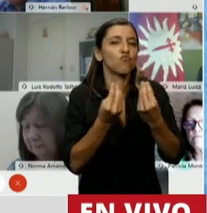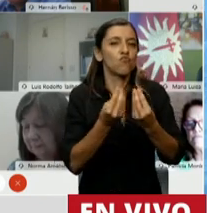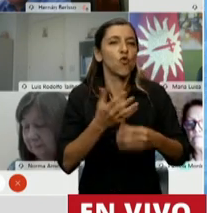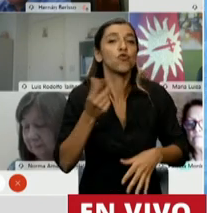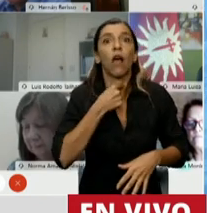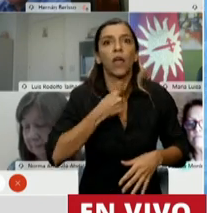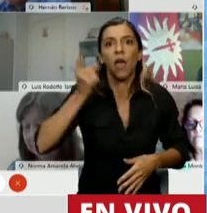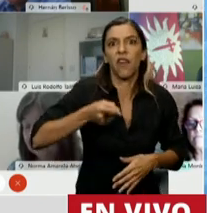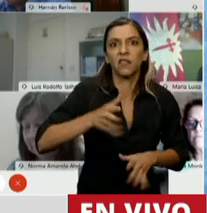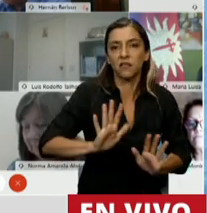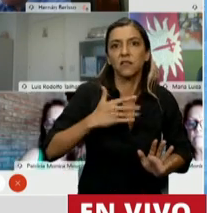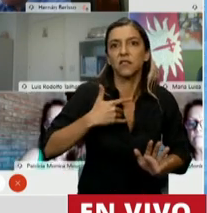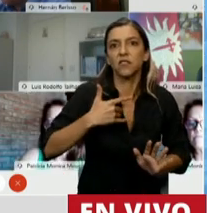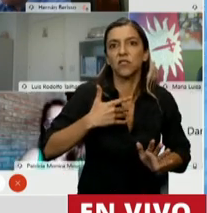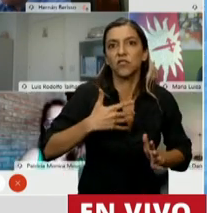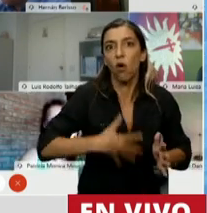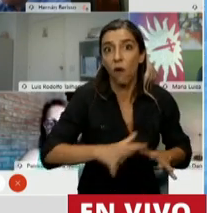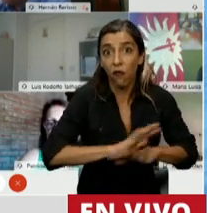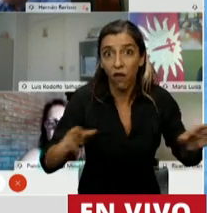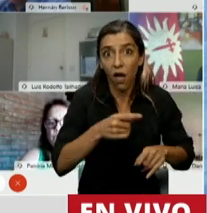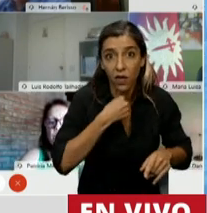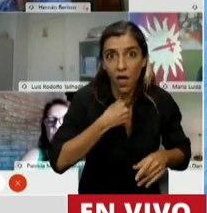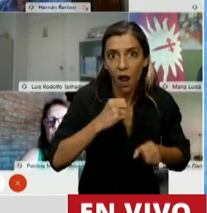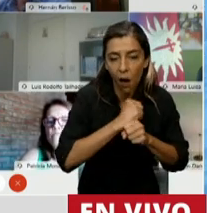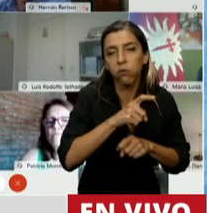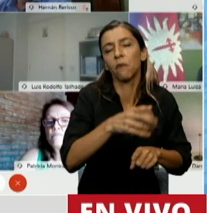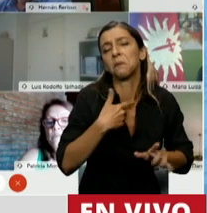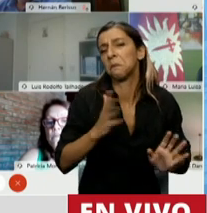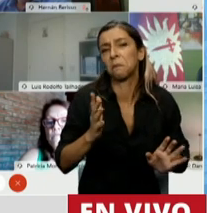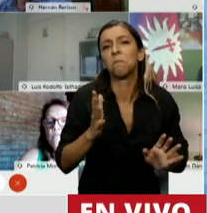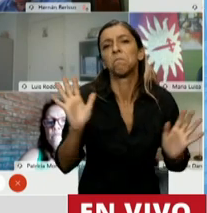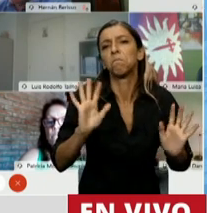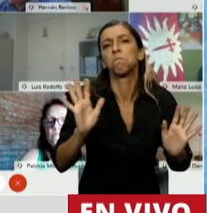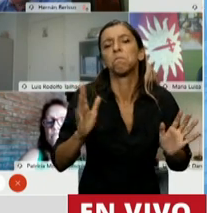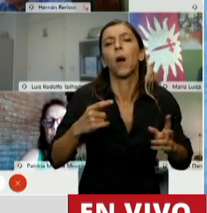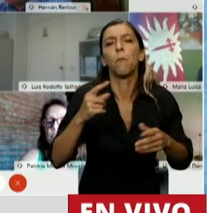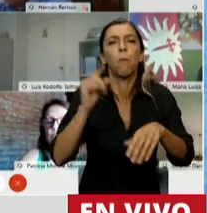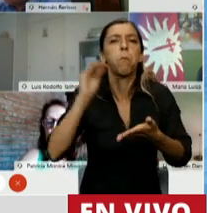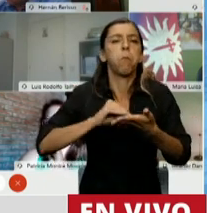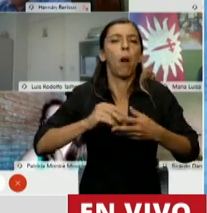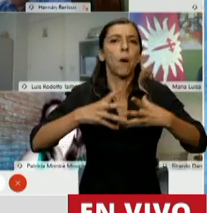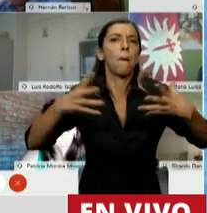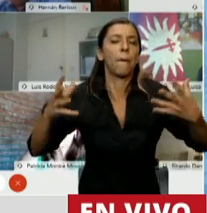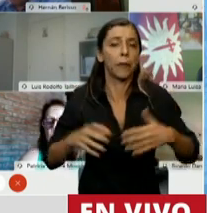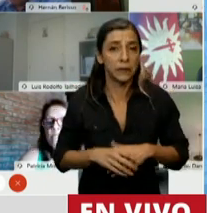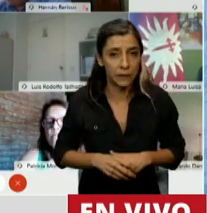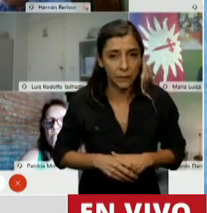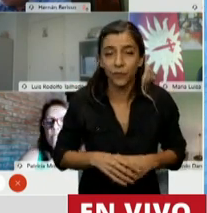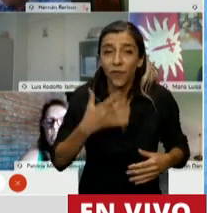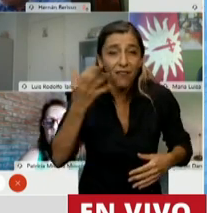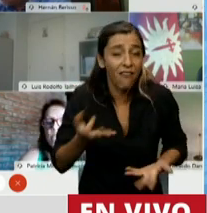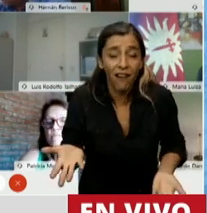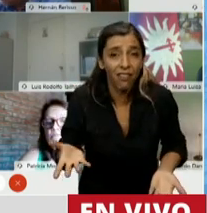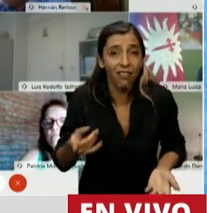antojadizamente. Me apresura refutar la objeción de que, aunque sea una vida a la que se pierde, ya estamos ante un problema.